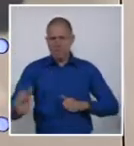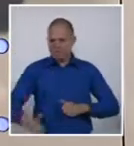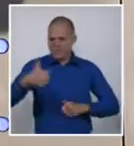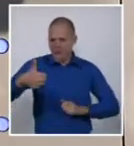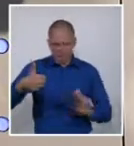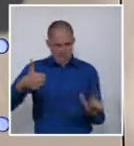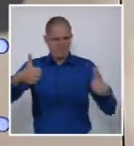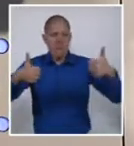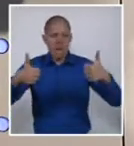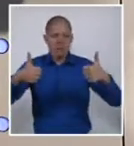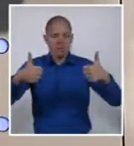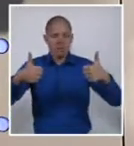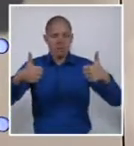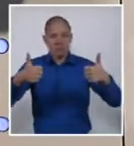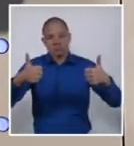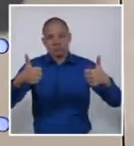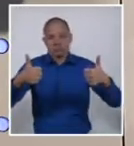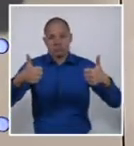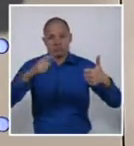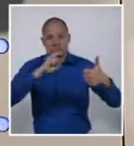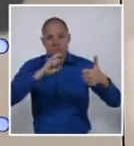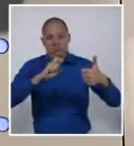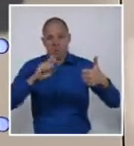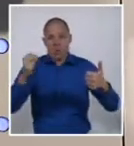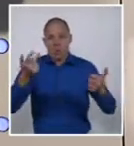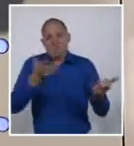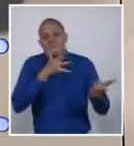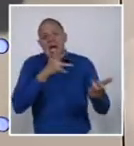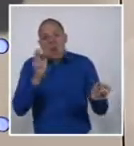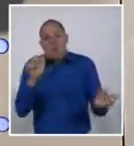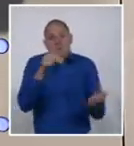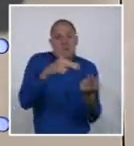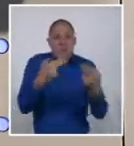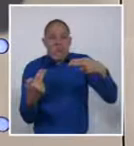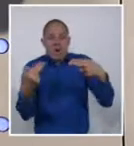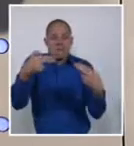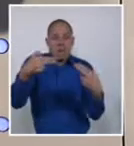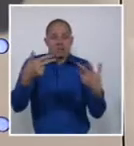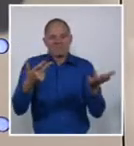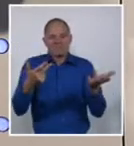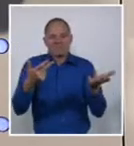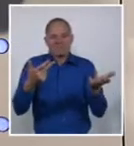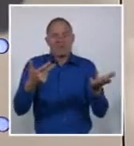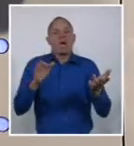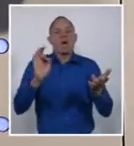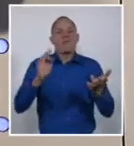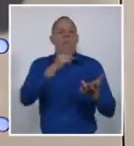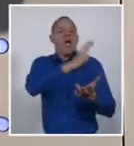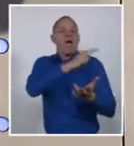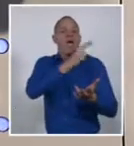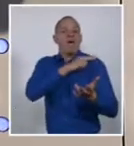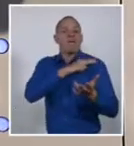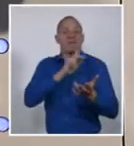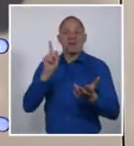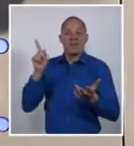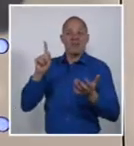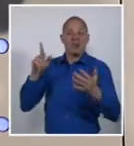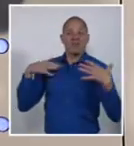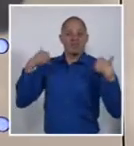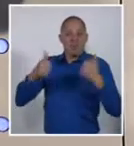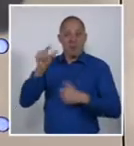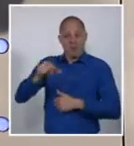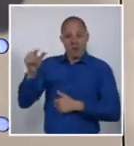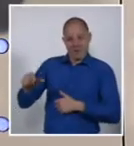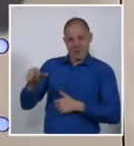Rápidamente, Mike Pompeo, jefe de la diplomacia estadounidense, expresó que no aceptan dos